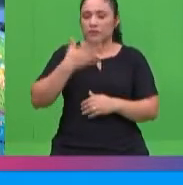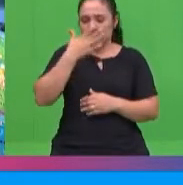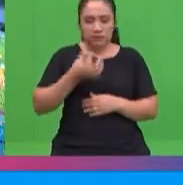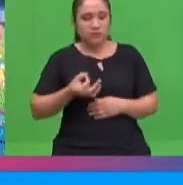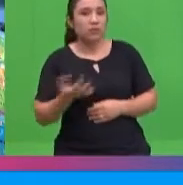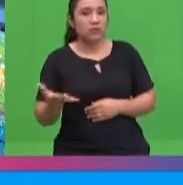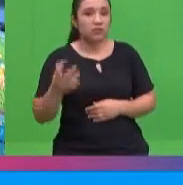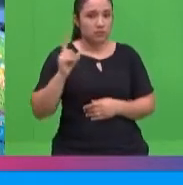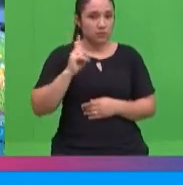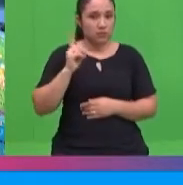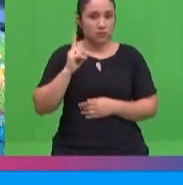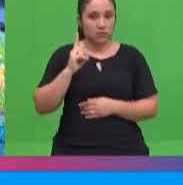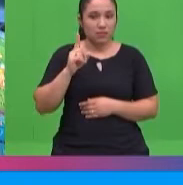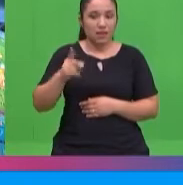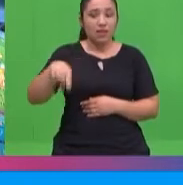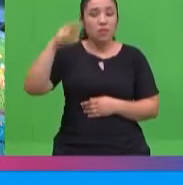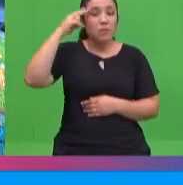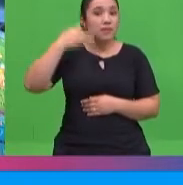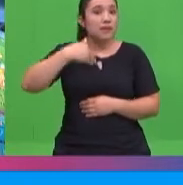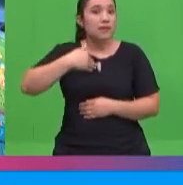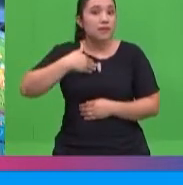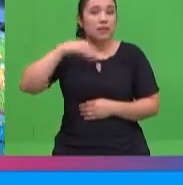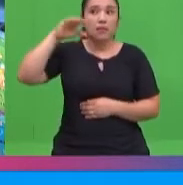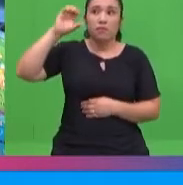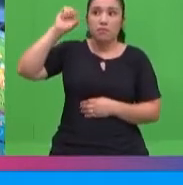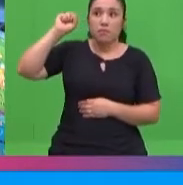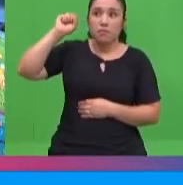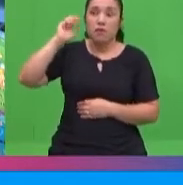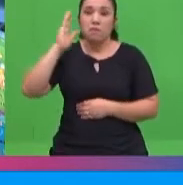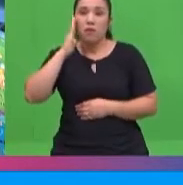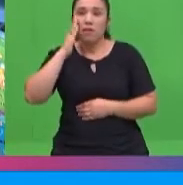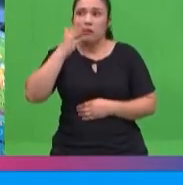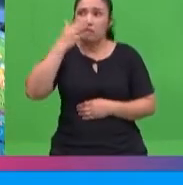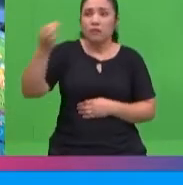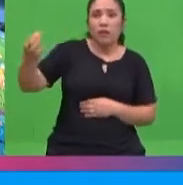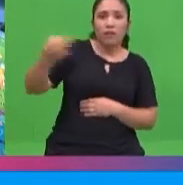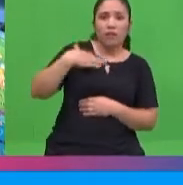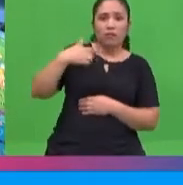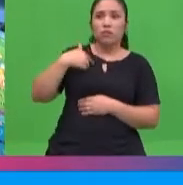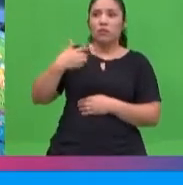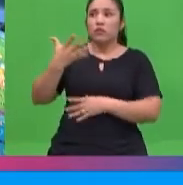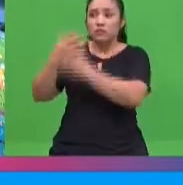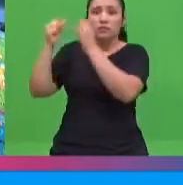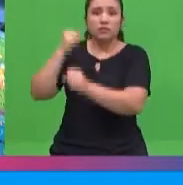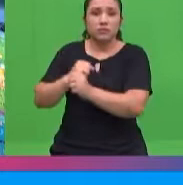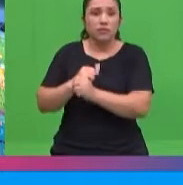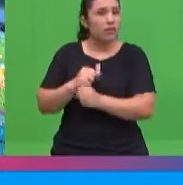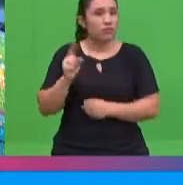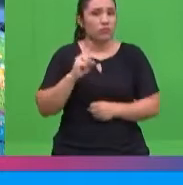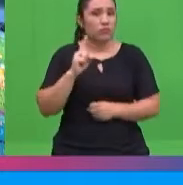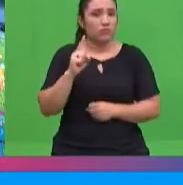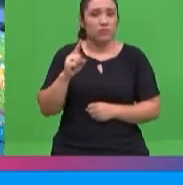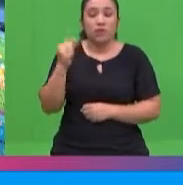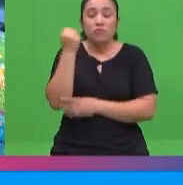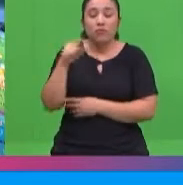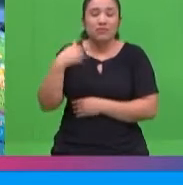vuelven a sus trabajos, ¿verdad? Quizás vuelvan ambos, quizás vuelva uno de ellos nada más, ¿verdad? Y generalmente,